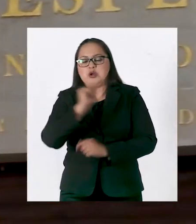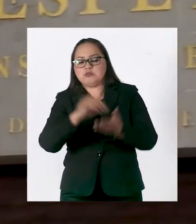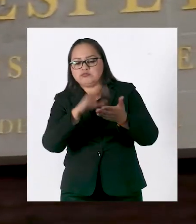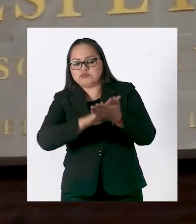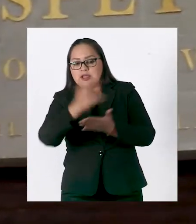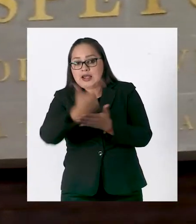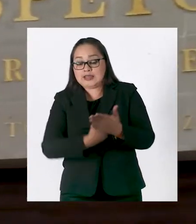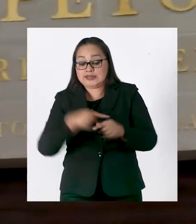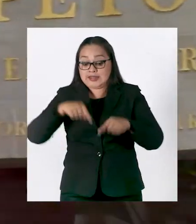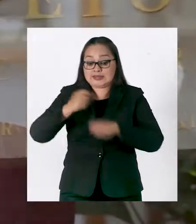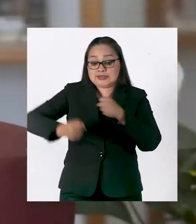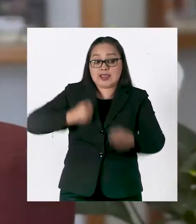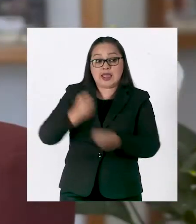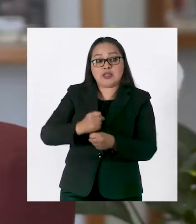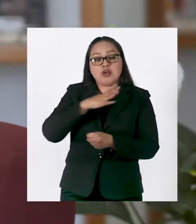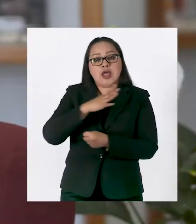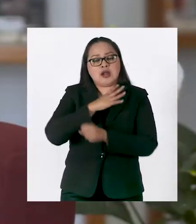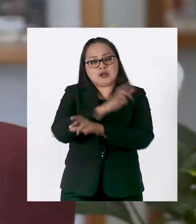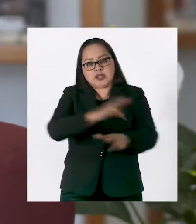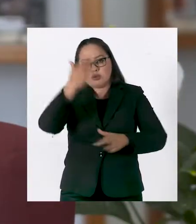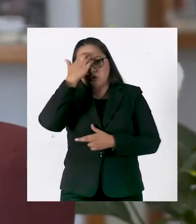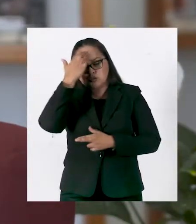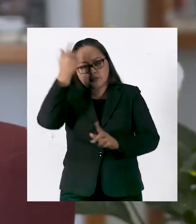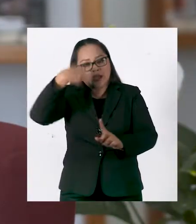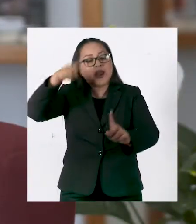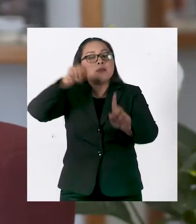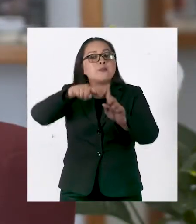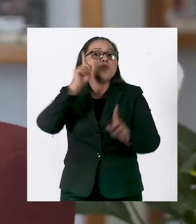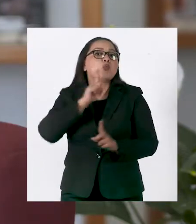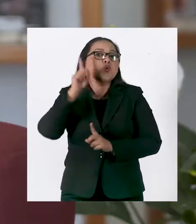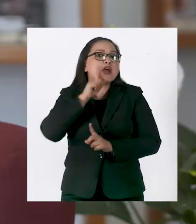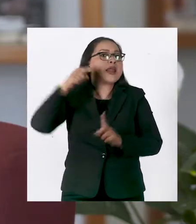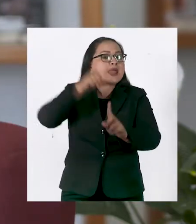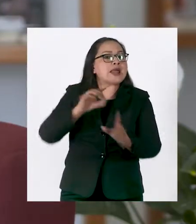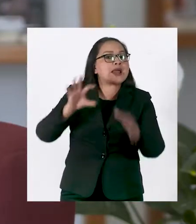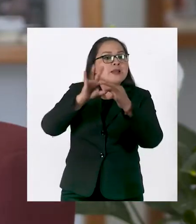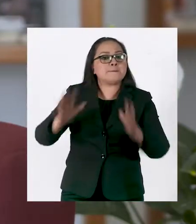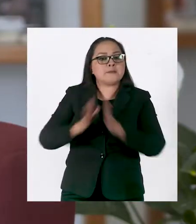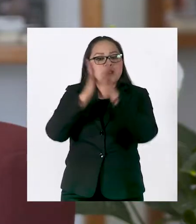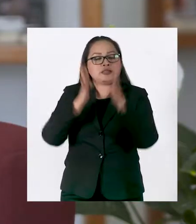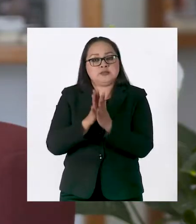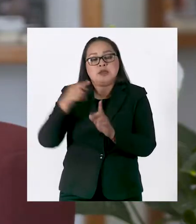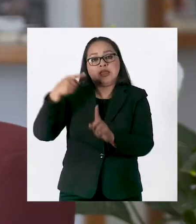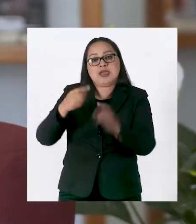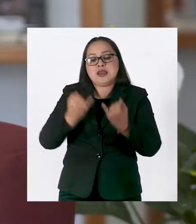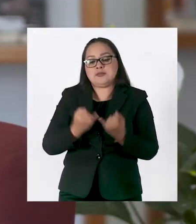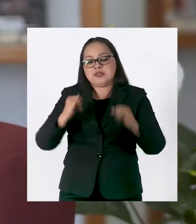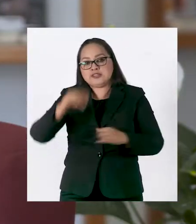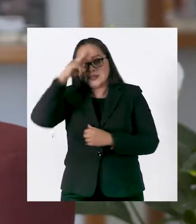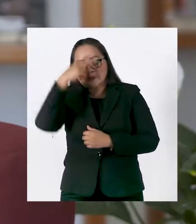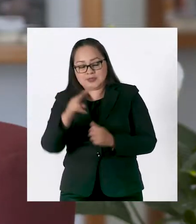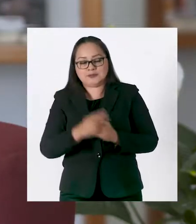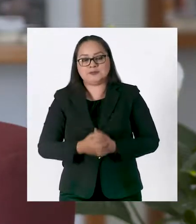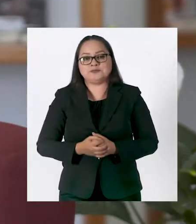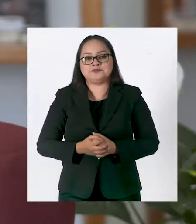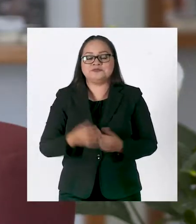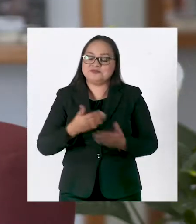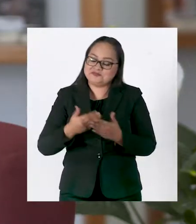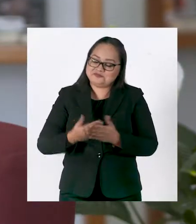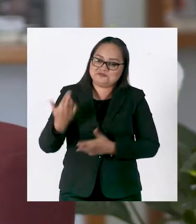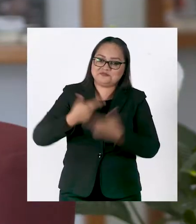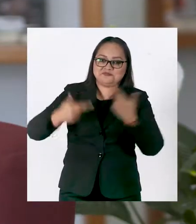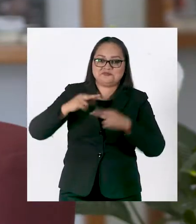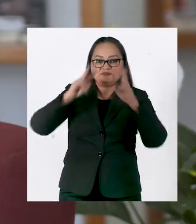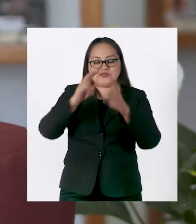mexicanas excepcionales. Este año tocará hacerle otros reconocimientos a esta importante insurgente de la lucha independentista de México.